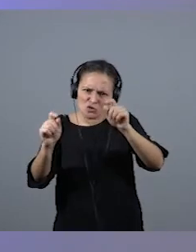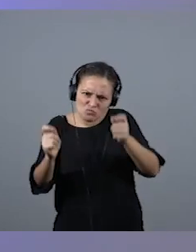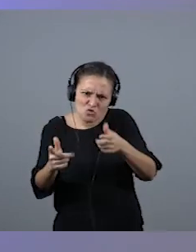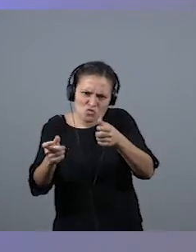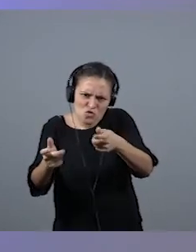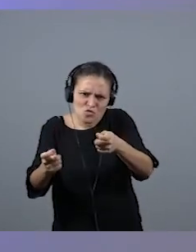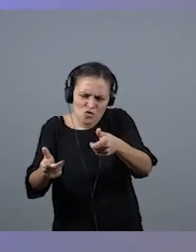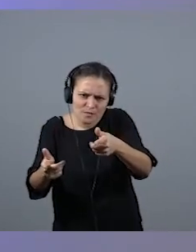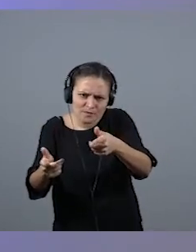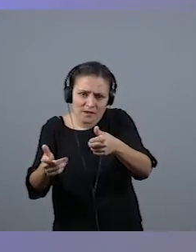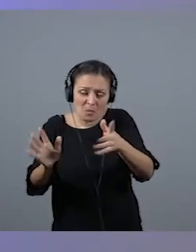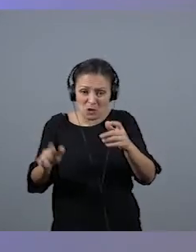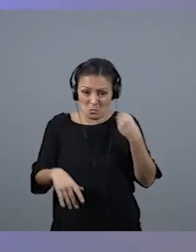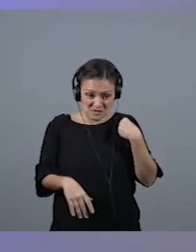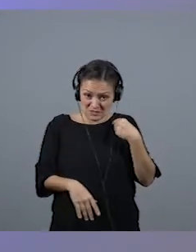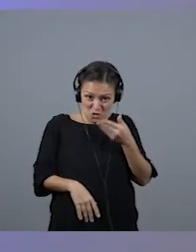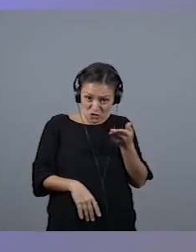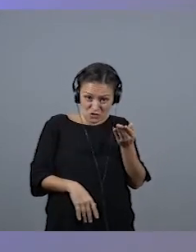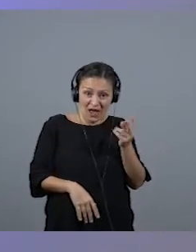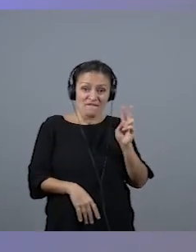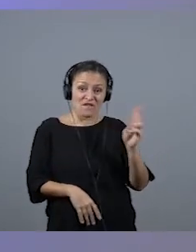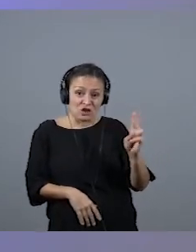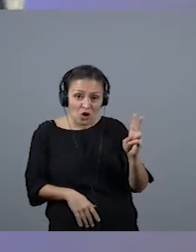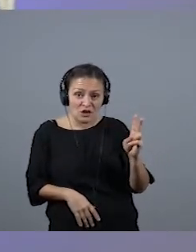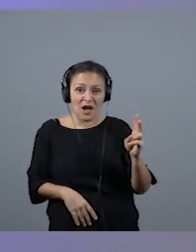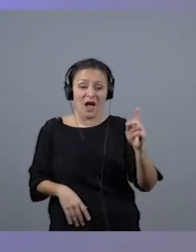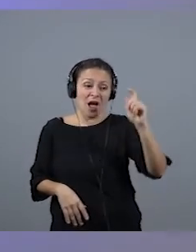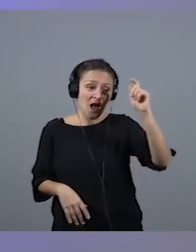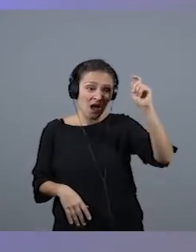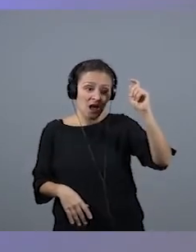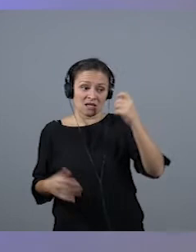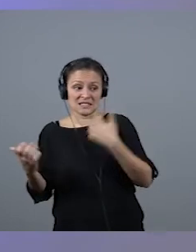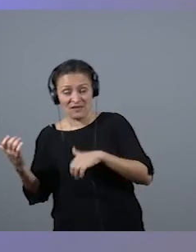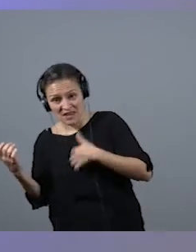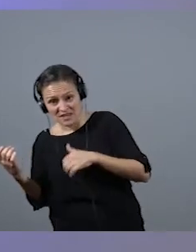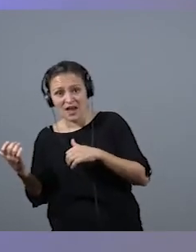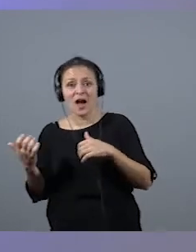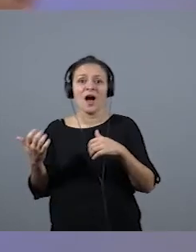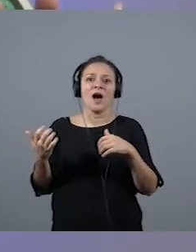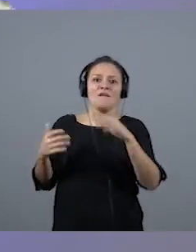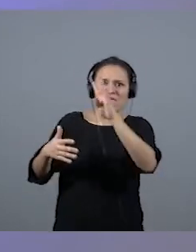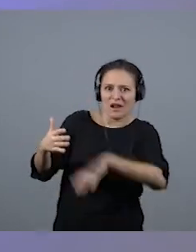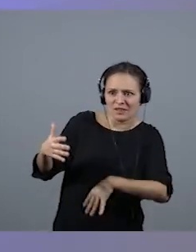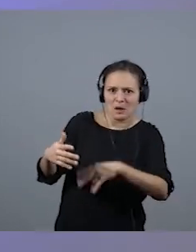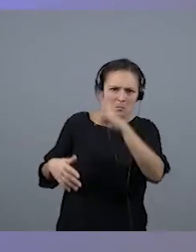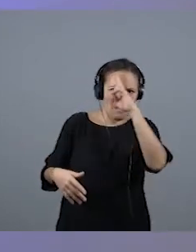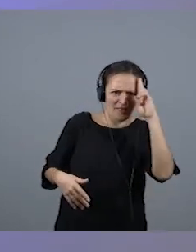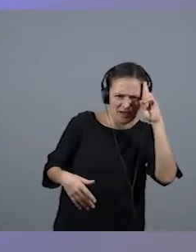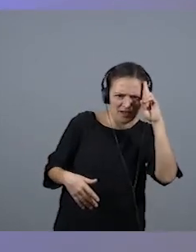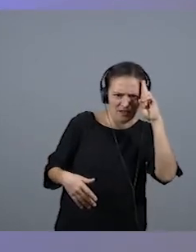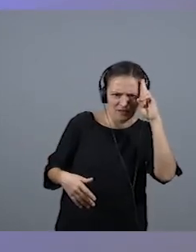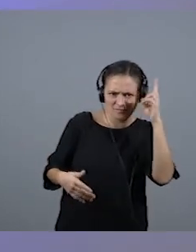Estos mismos iban a Vitoria, a Sevilla, a Valencia, no digamos a Madrid y Barcelona y aquello era el Nova Más.